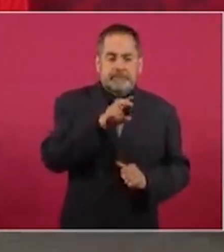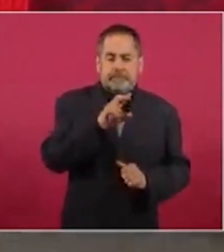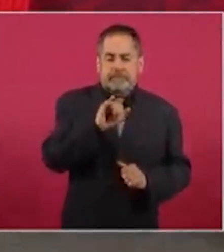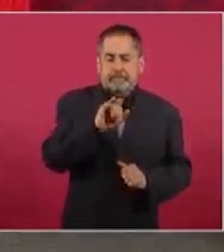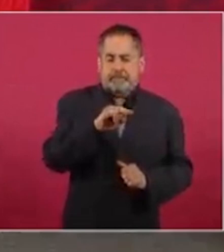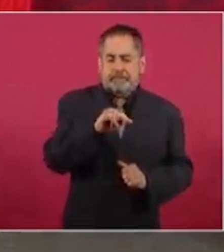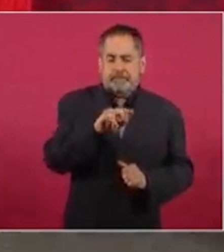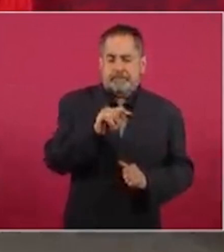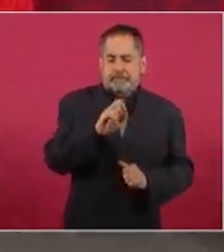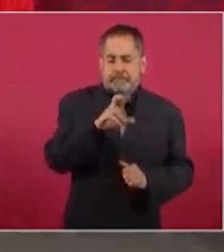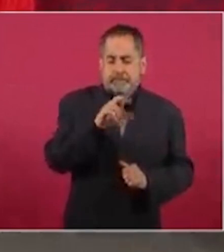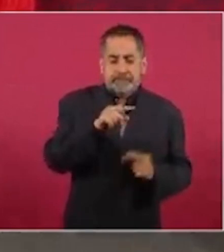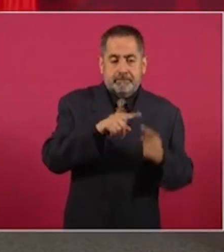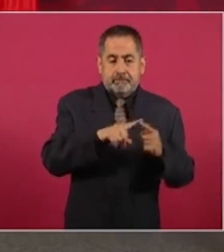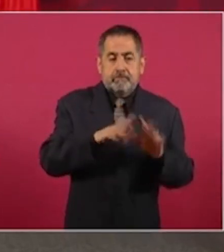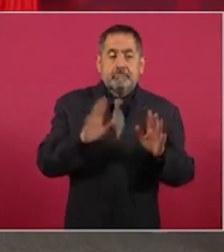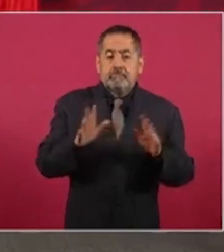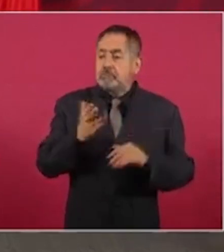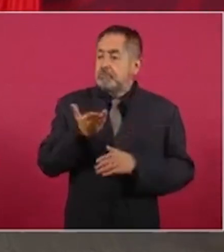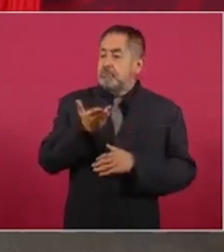amparos.